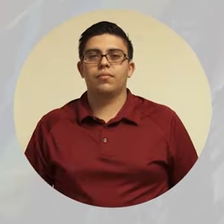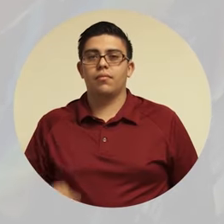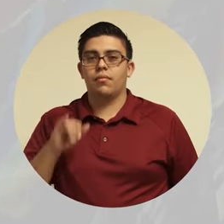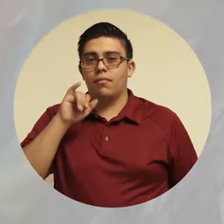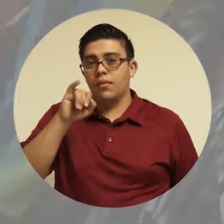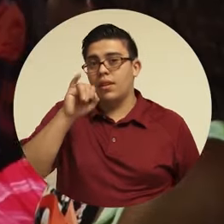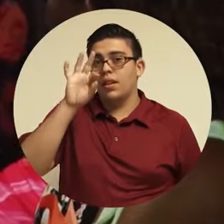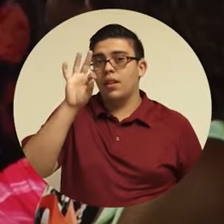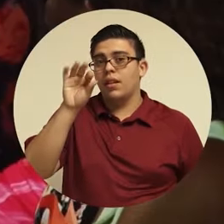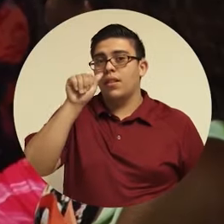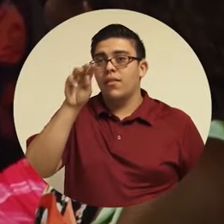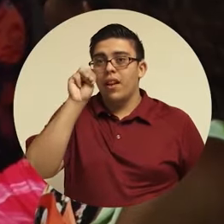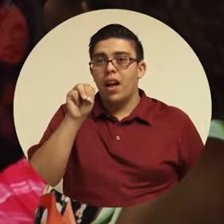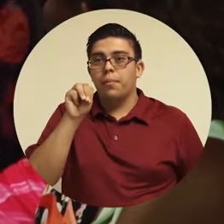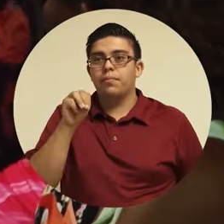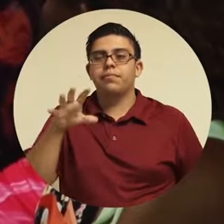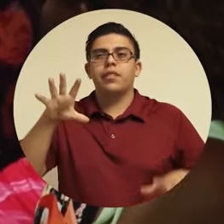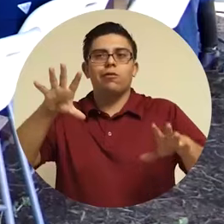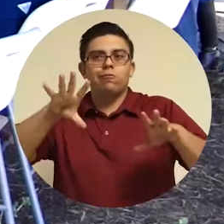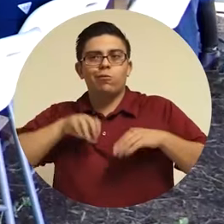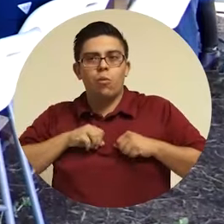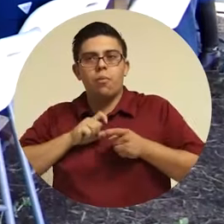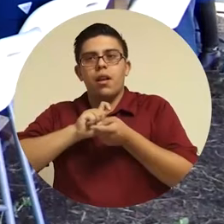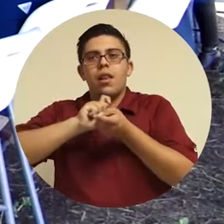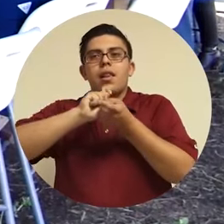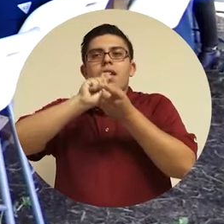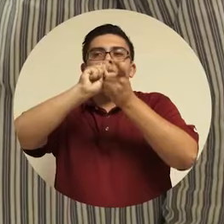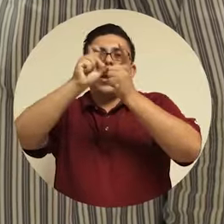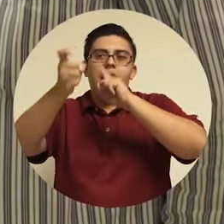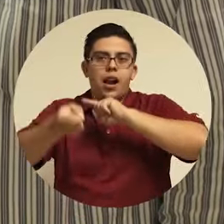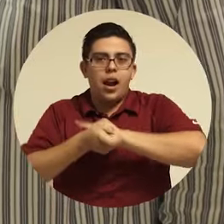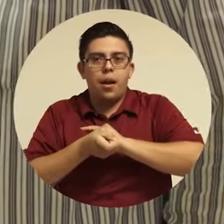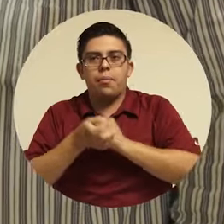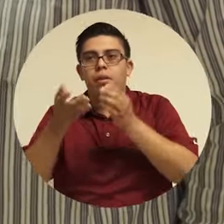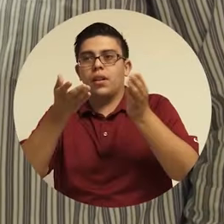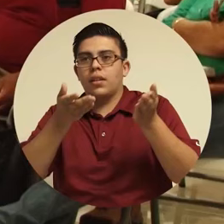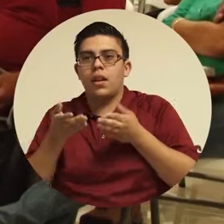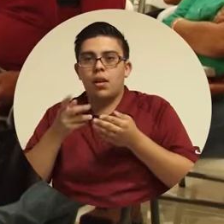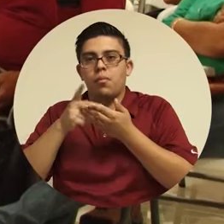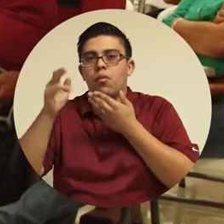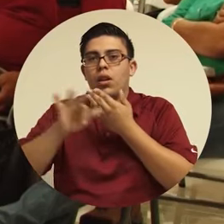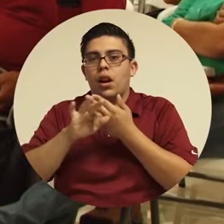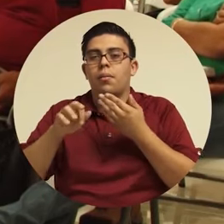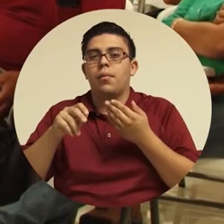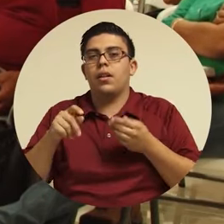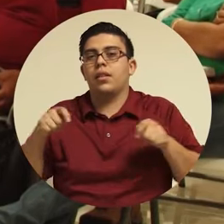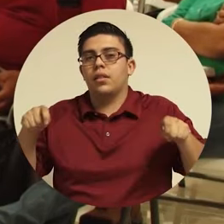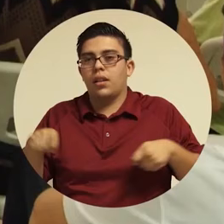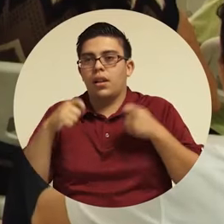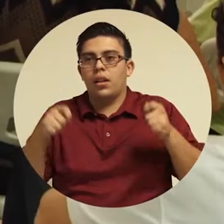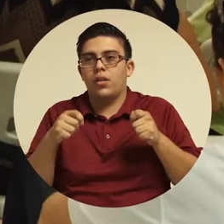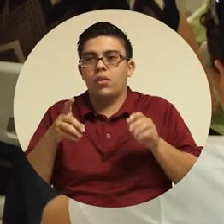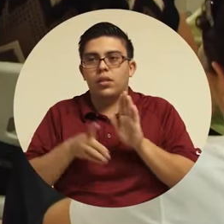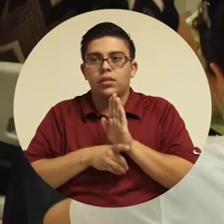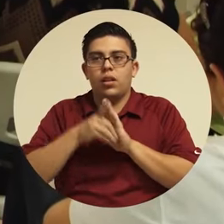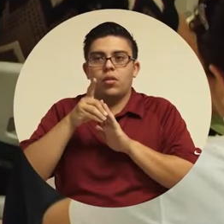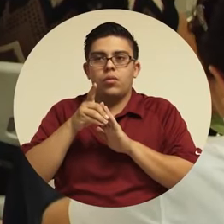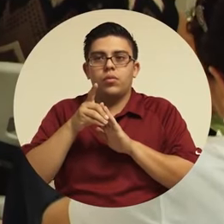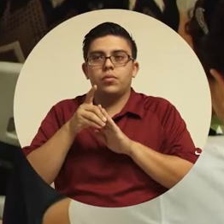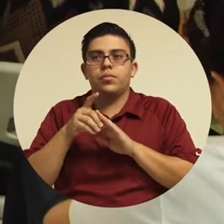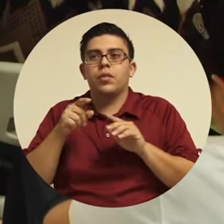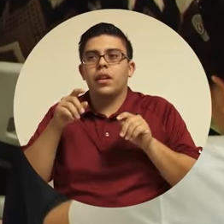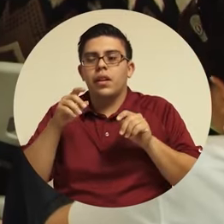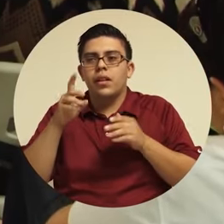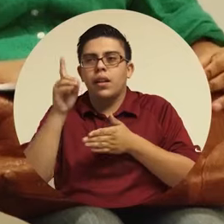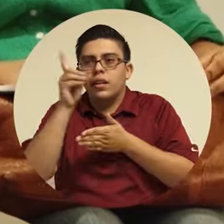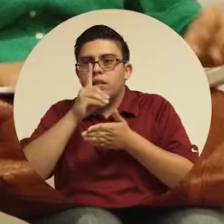reto de transformar los desafíos del cambio de paradigma que trae consigo el programa Tejiendo Desarrollo en el